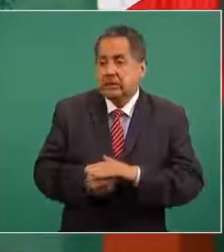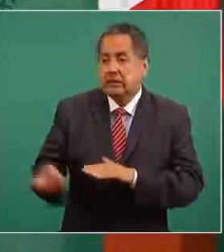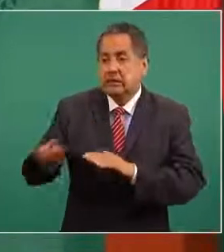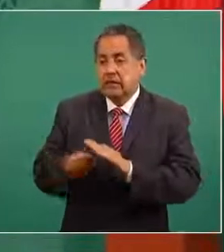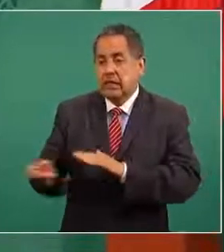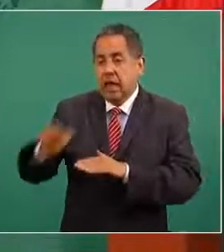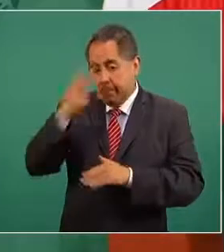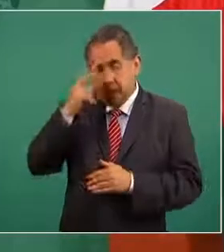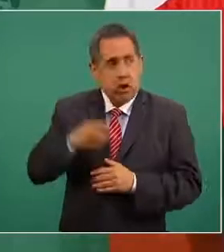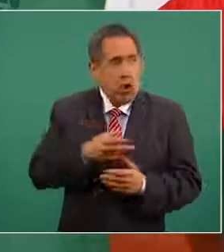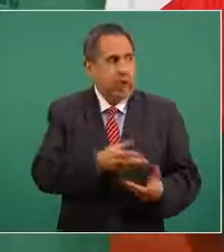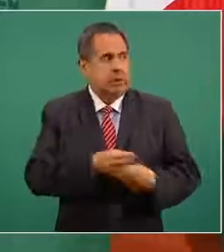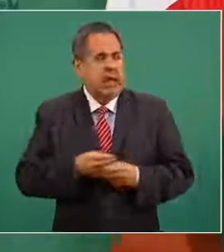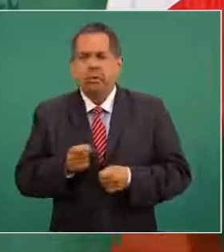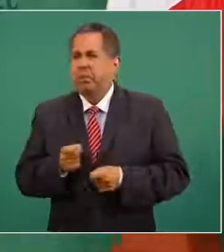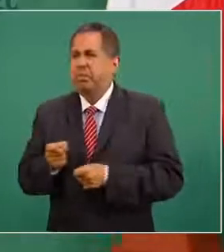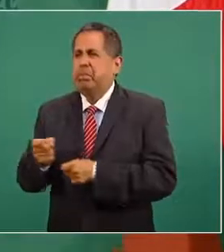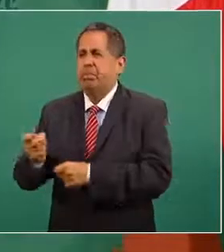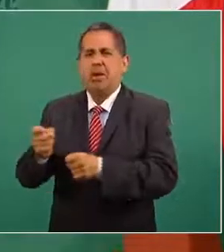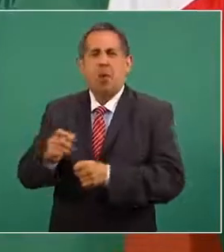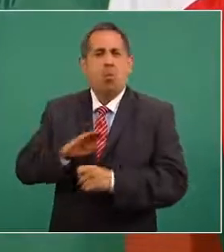la muerte de muchas personas